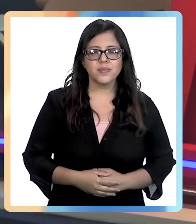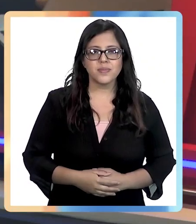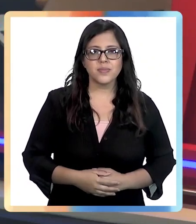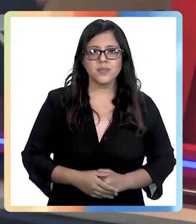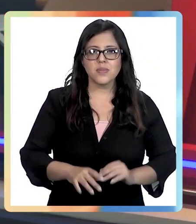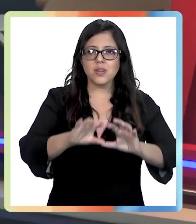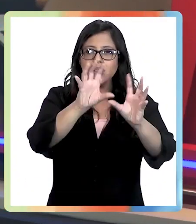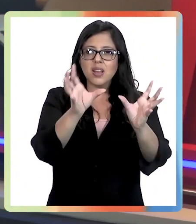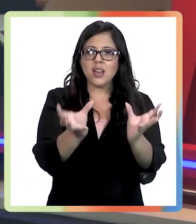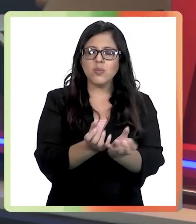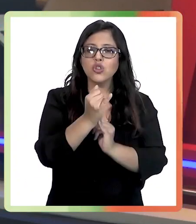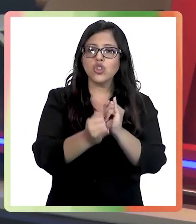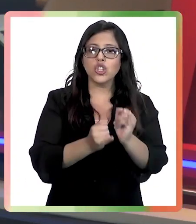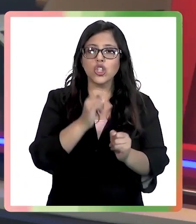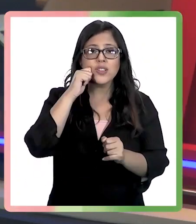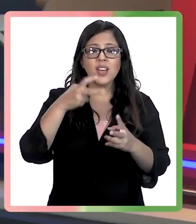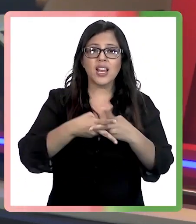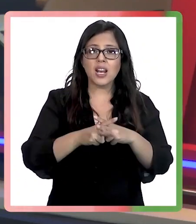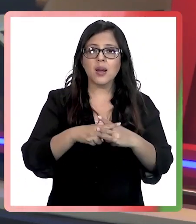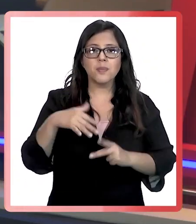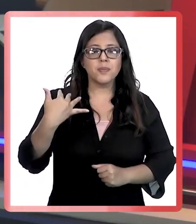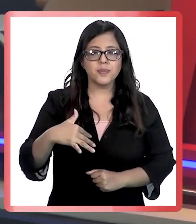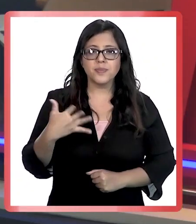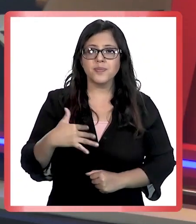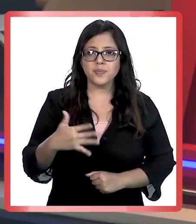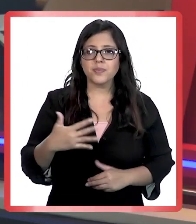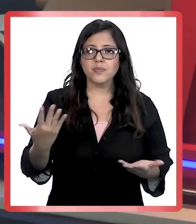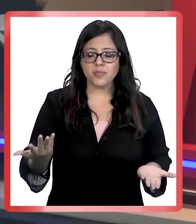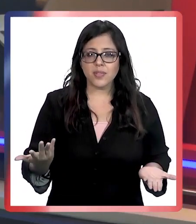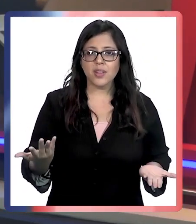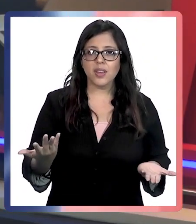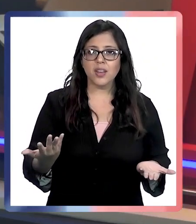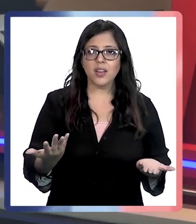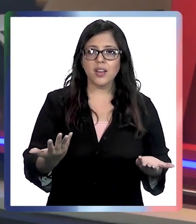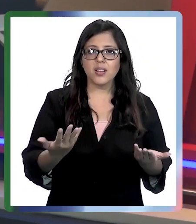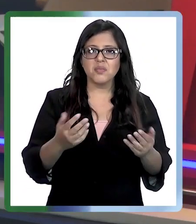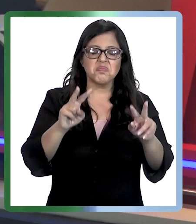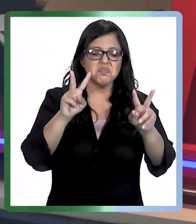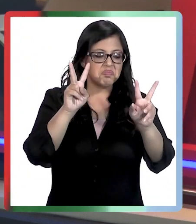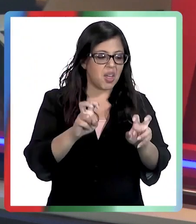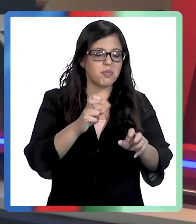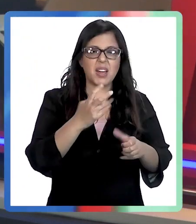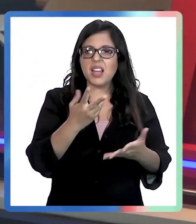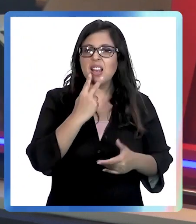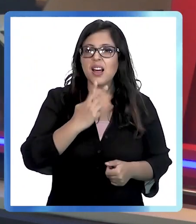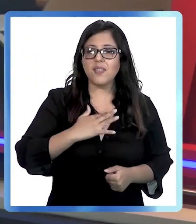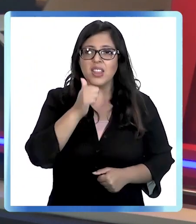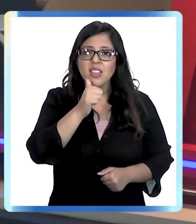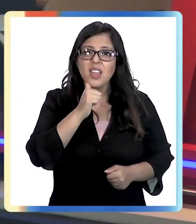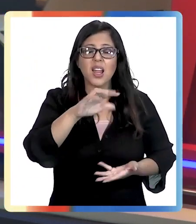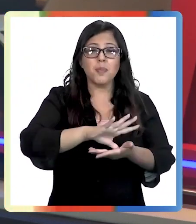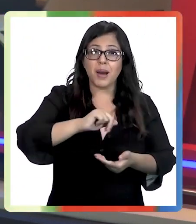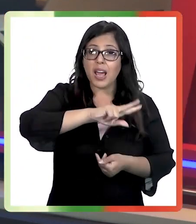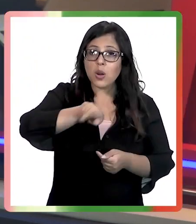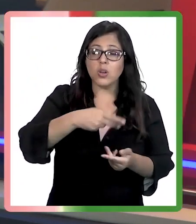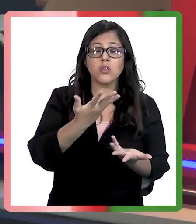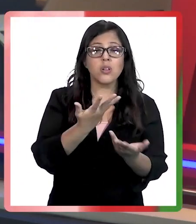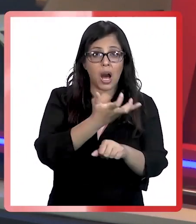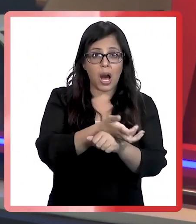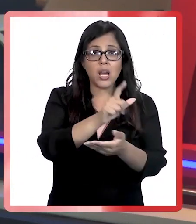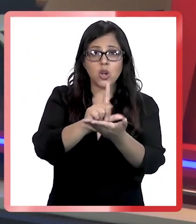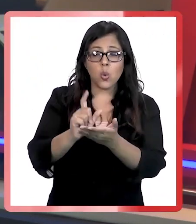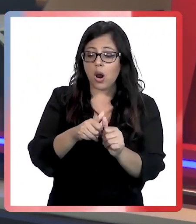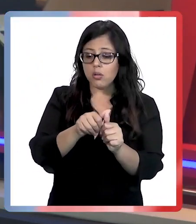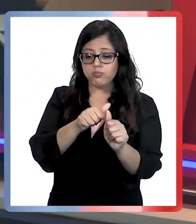En un mundo en el que Internet se ha vuelto una herramienta esencial para llevar a cabo tareas del día a día, en nuestro país aún hay zonas